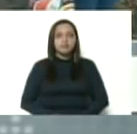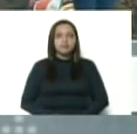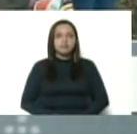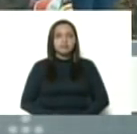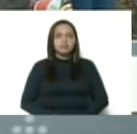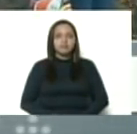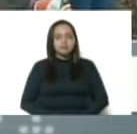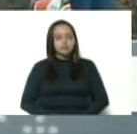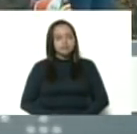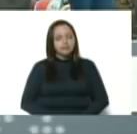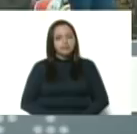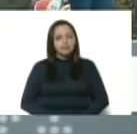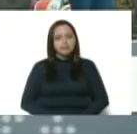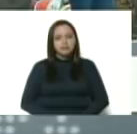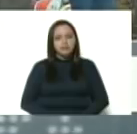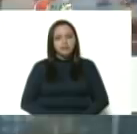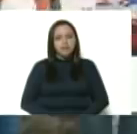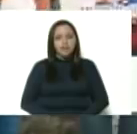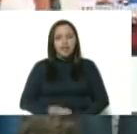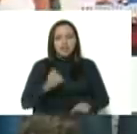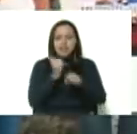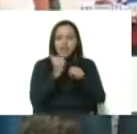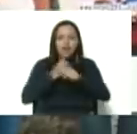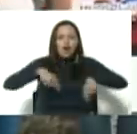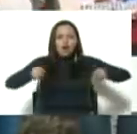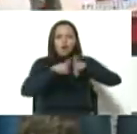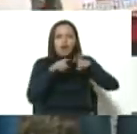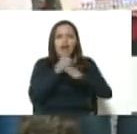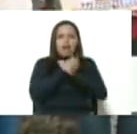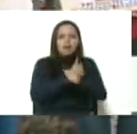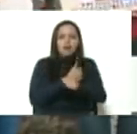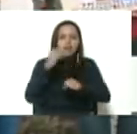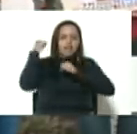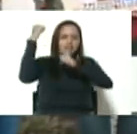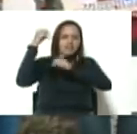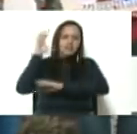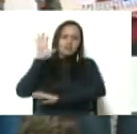¡Obras son amores! ¡Que viva la patria!